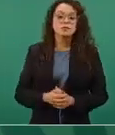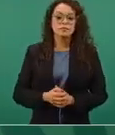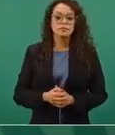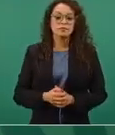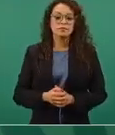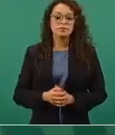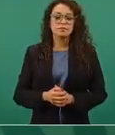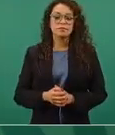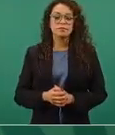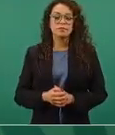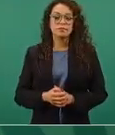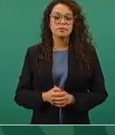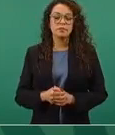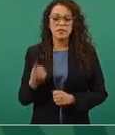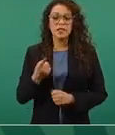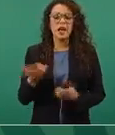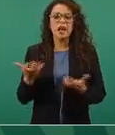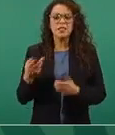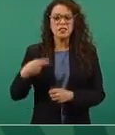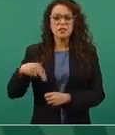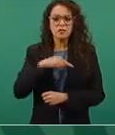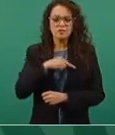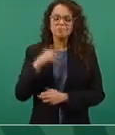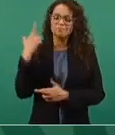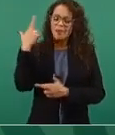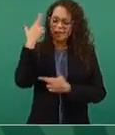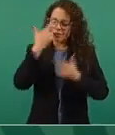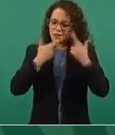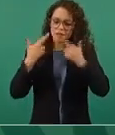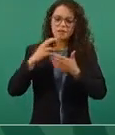y se va avanzando,